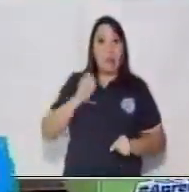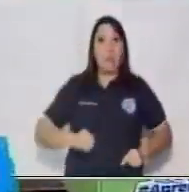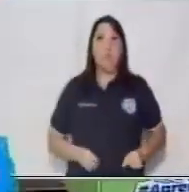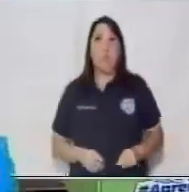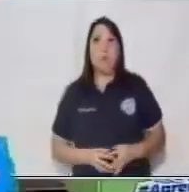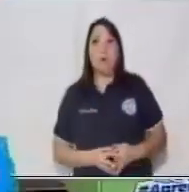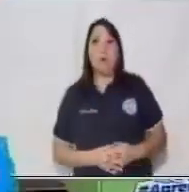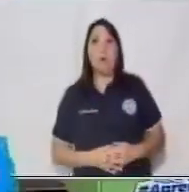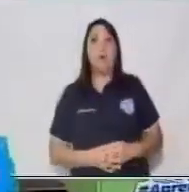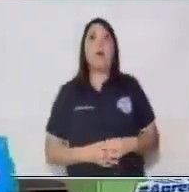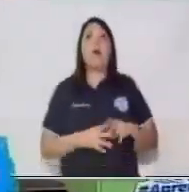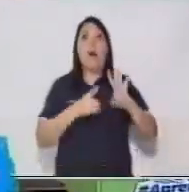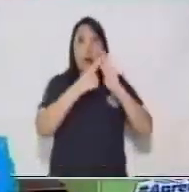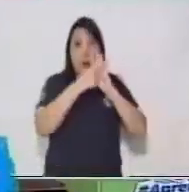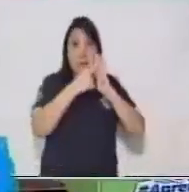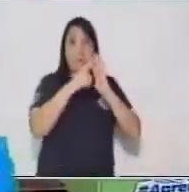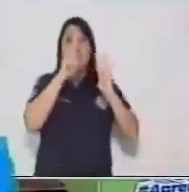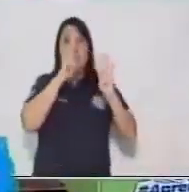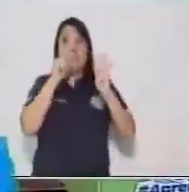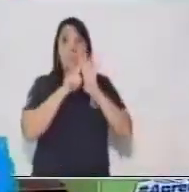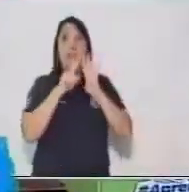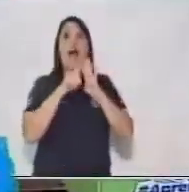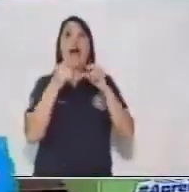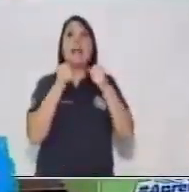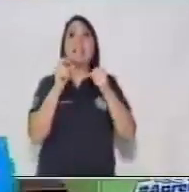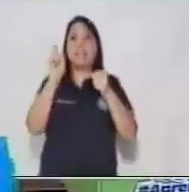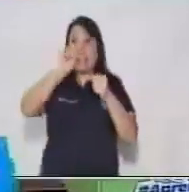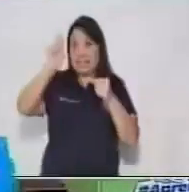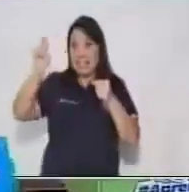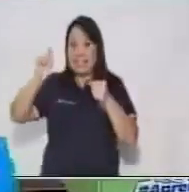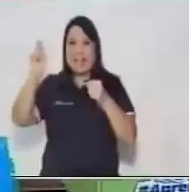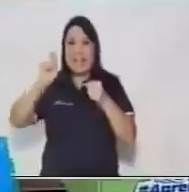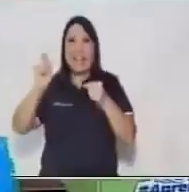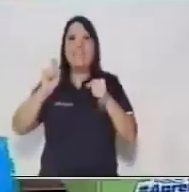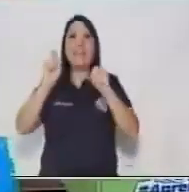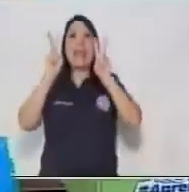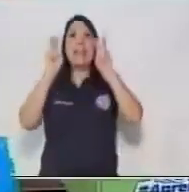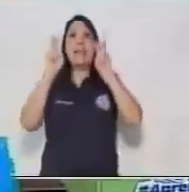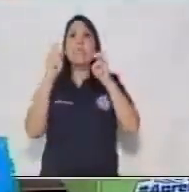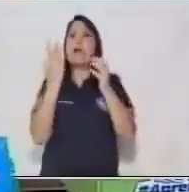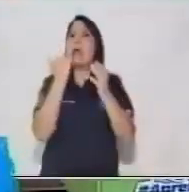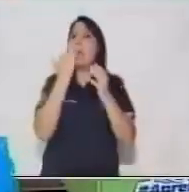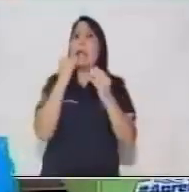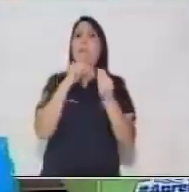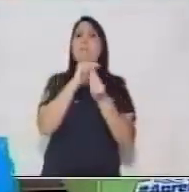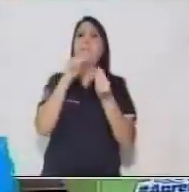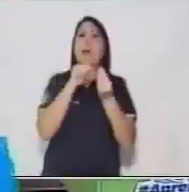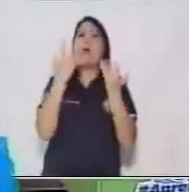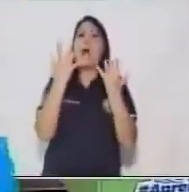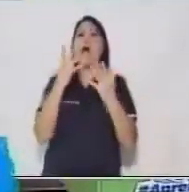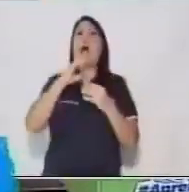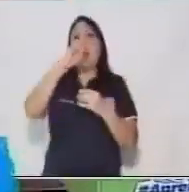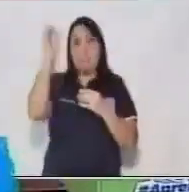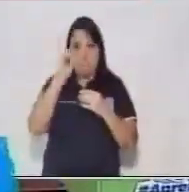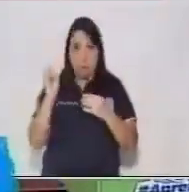Número 4, asignar título y explicar significado de frecuencias porcentuales.